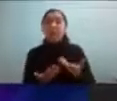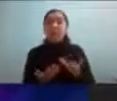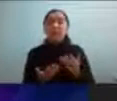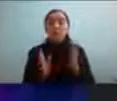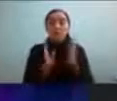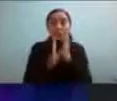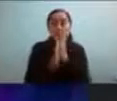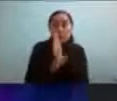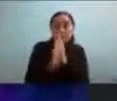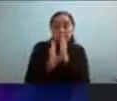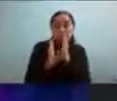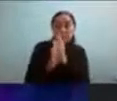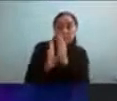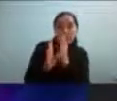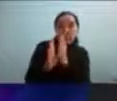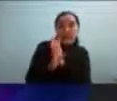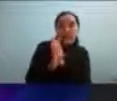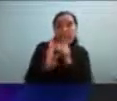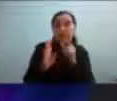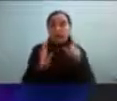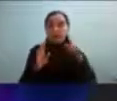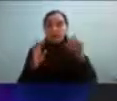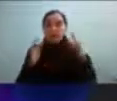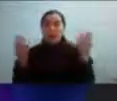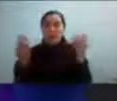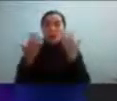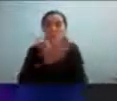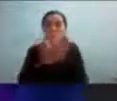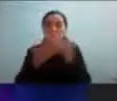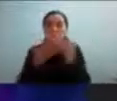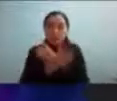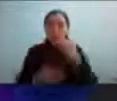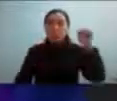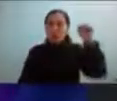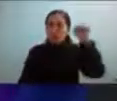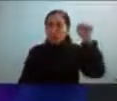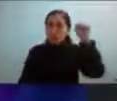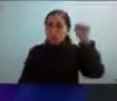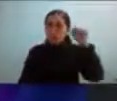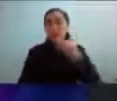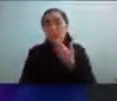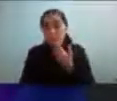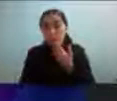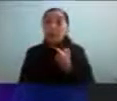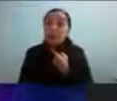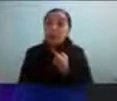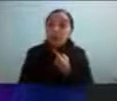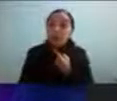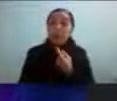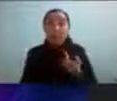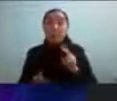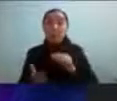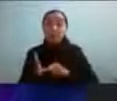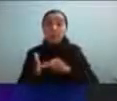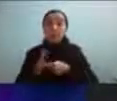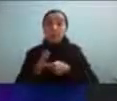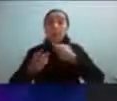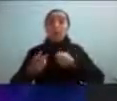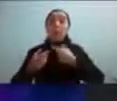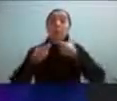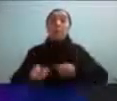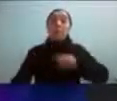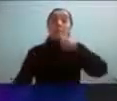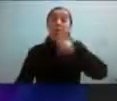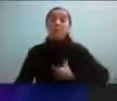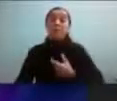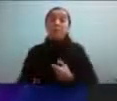con algunos síntomas de autismo un campo muy interesante y todo lo que tiene que ver también con los trastornos de la personalidad y entonces los